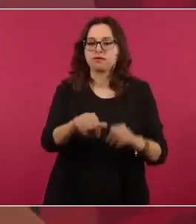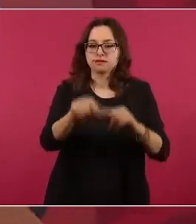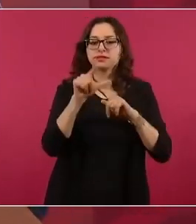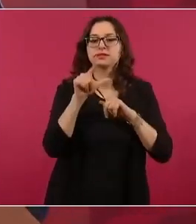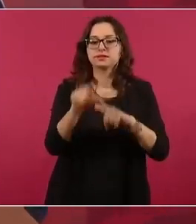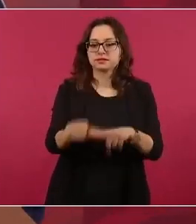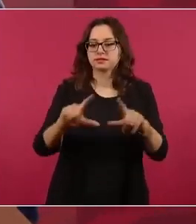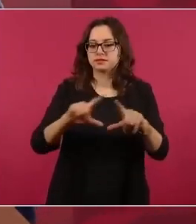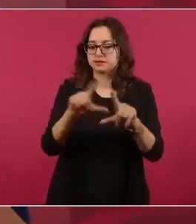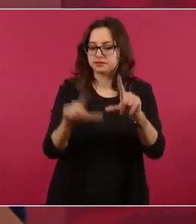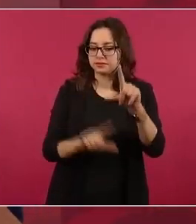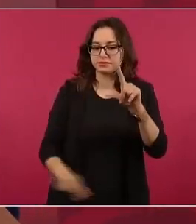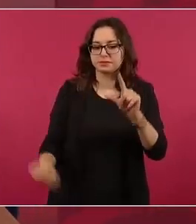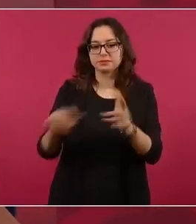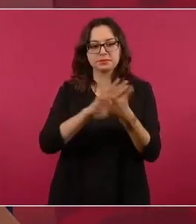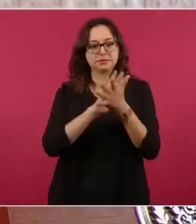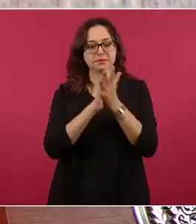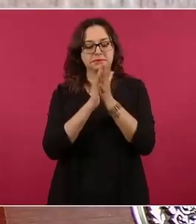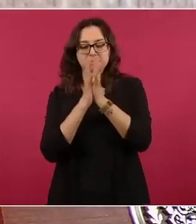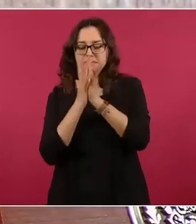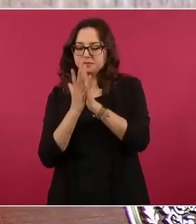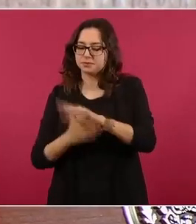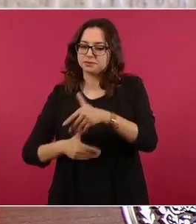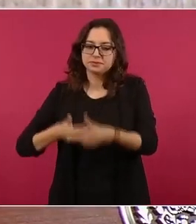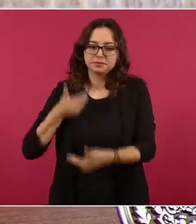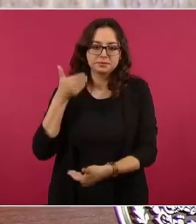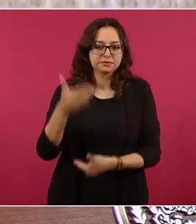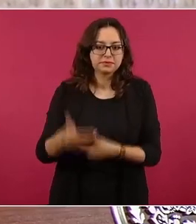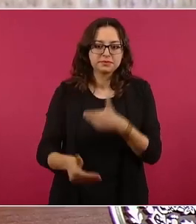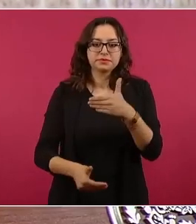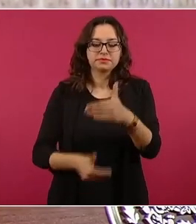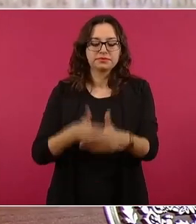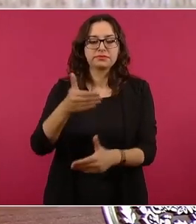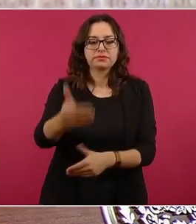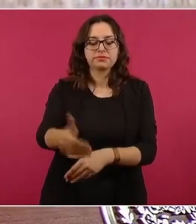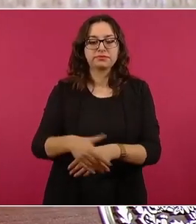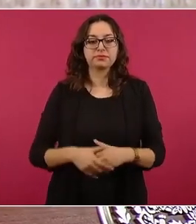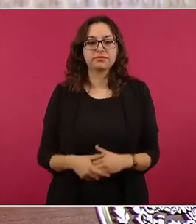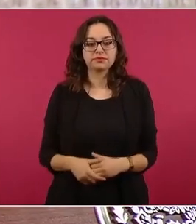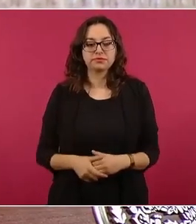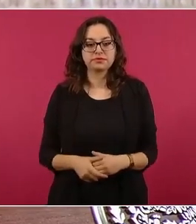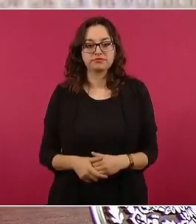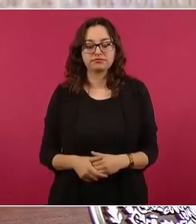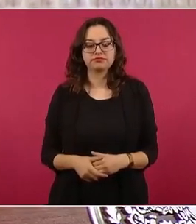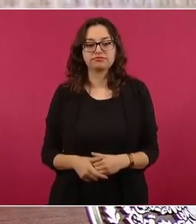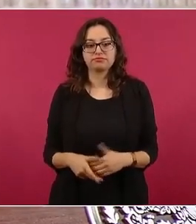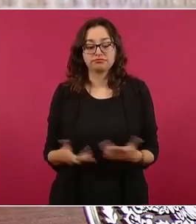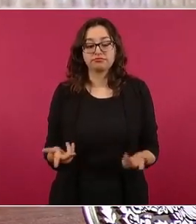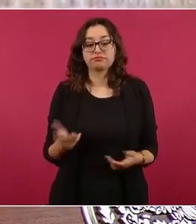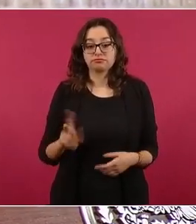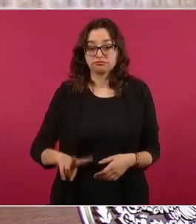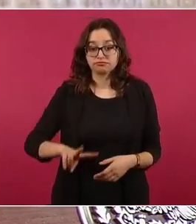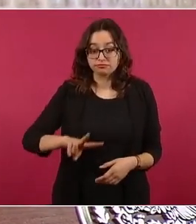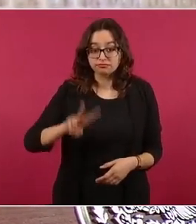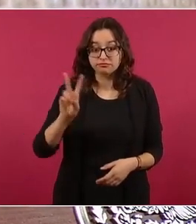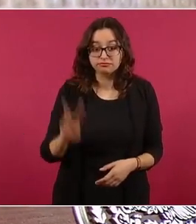al proceso de transformación y son muy buenos,